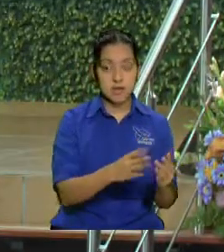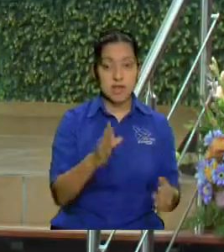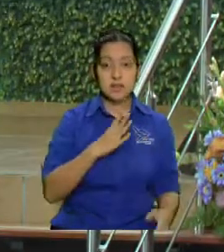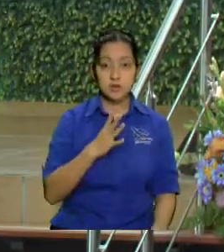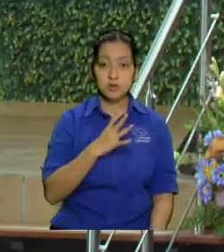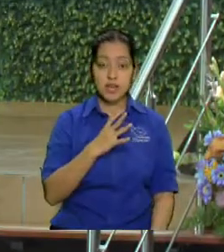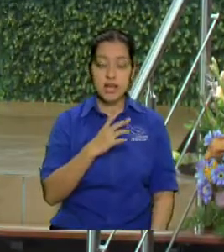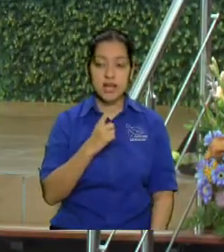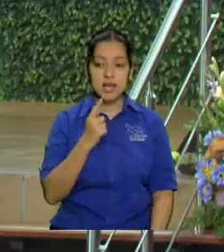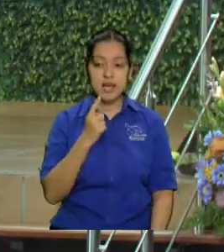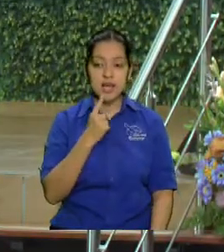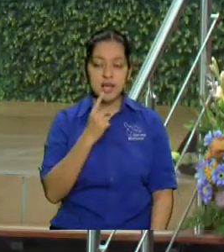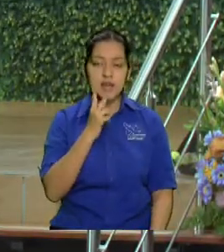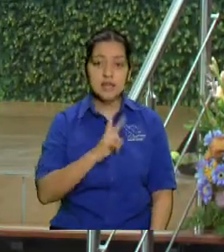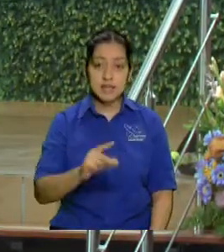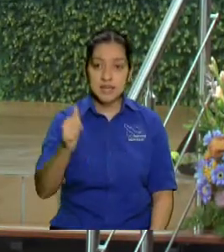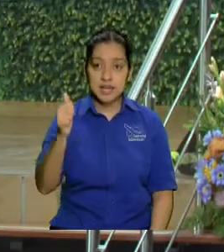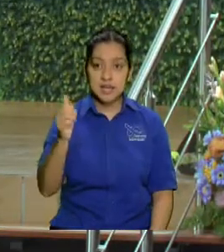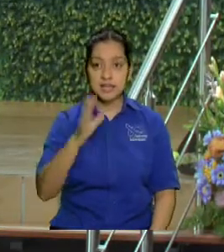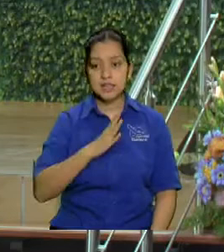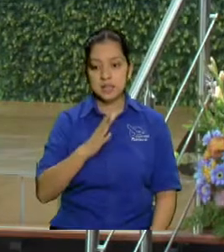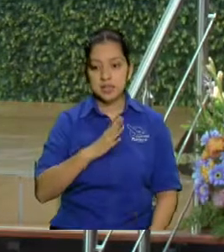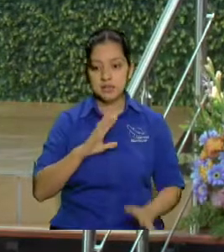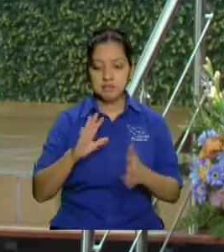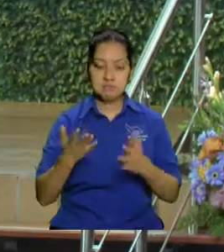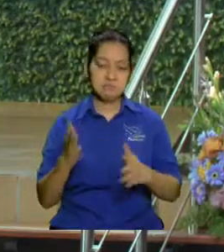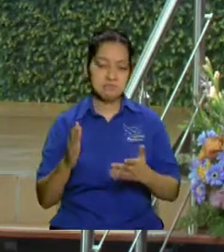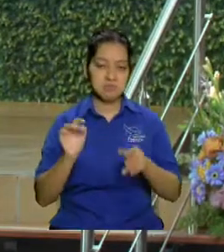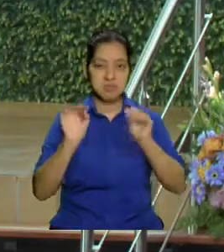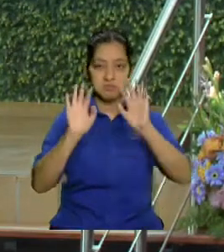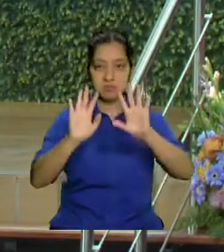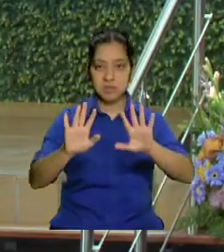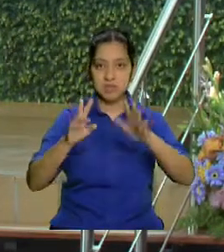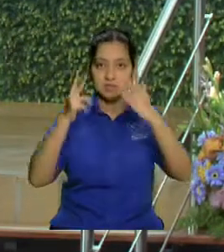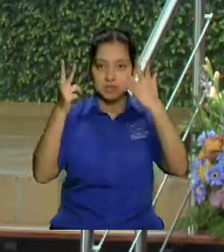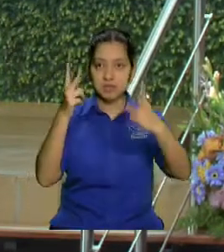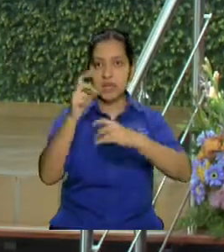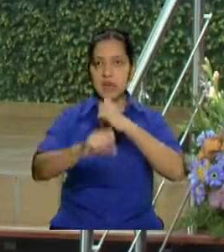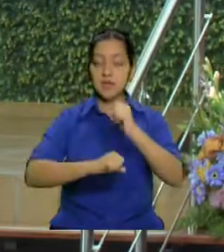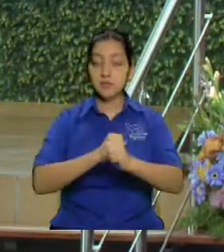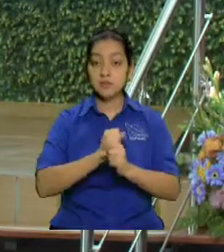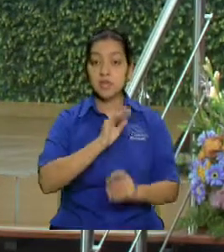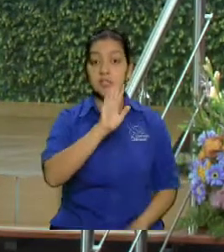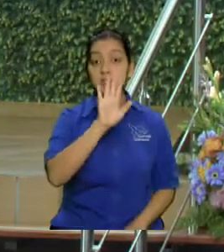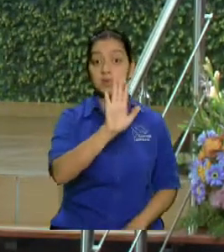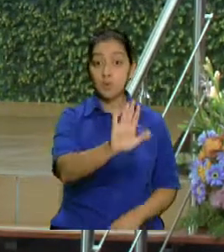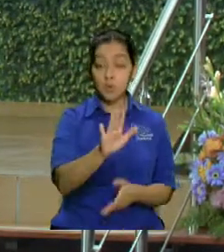muchachita que pues 17 18 años y su novio